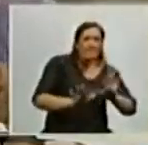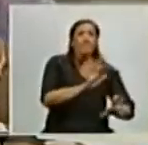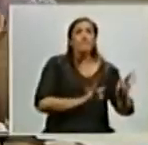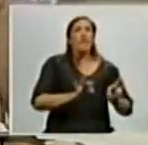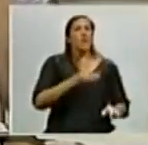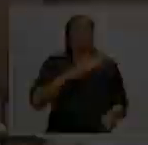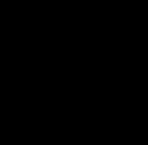política.